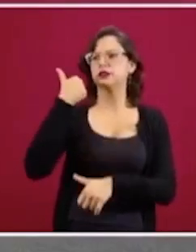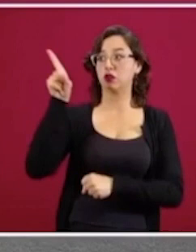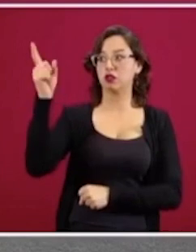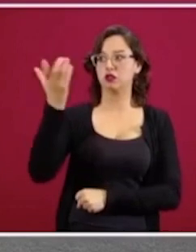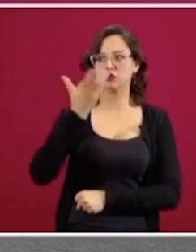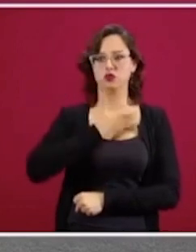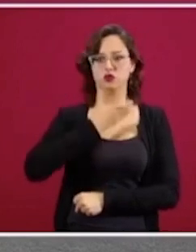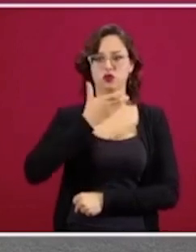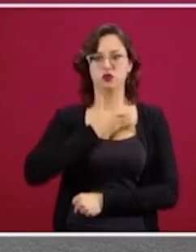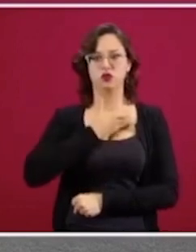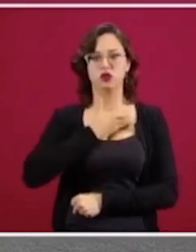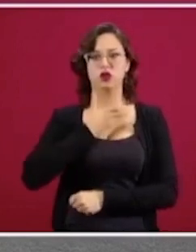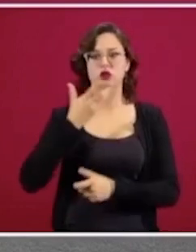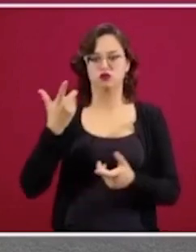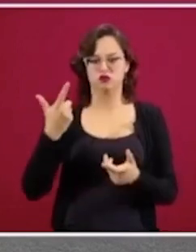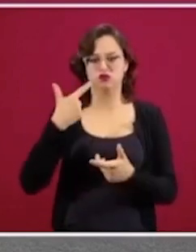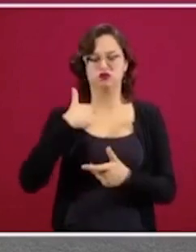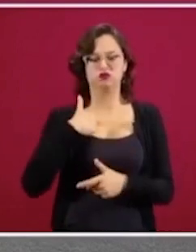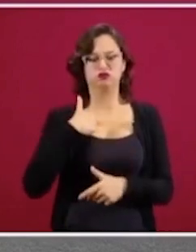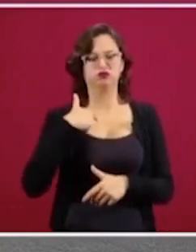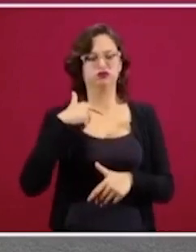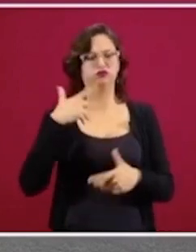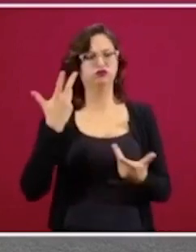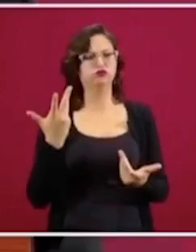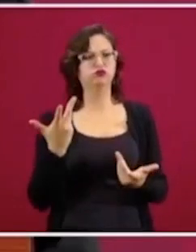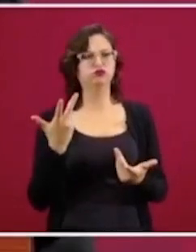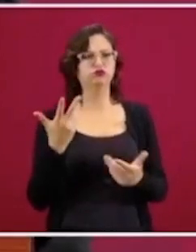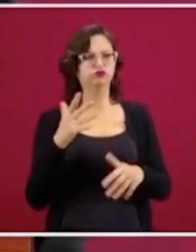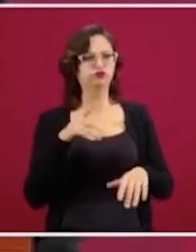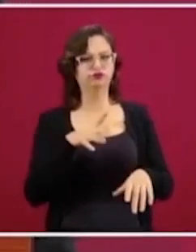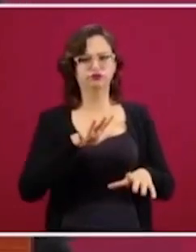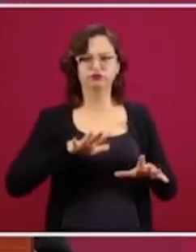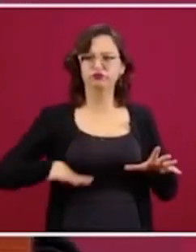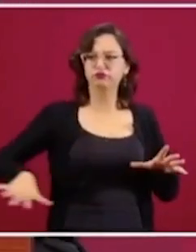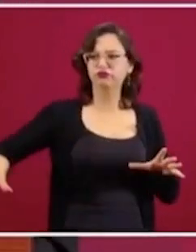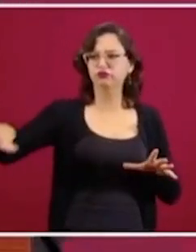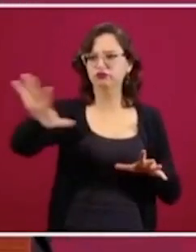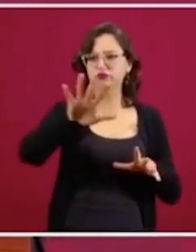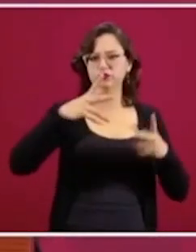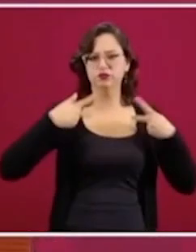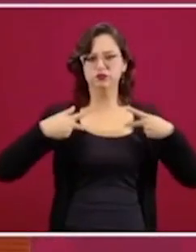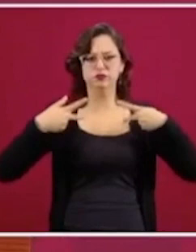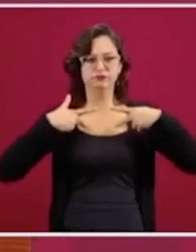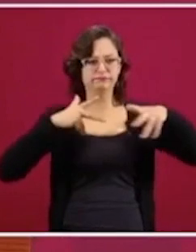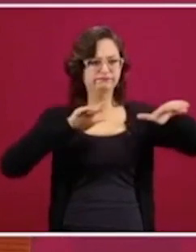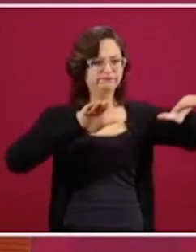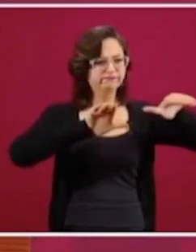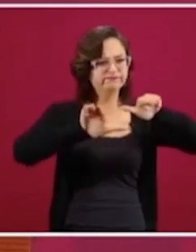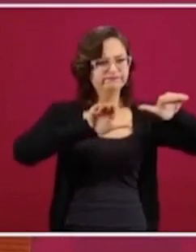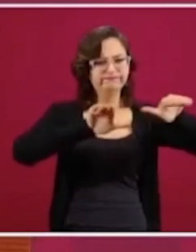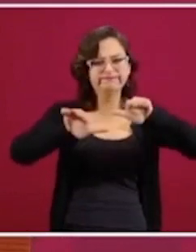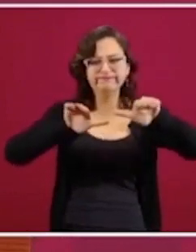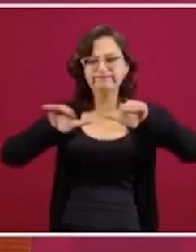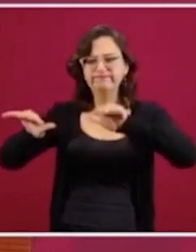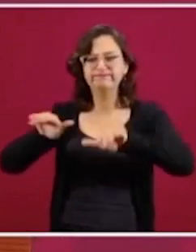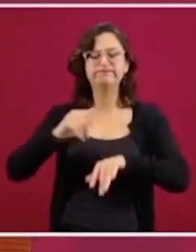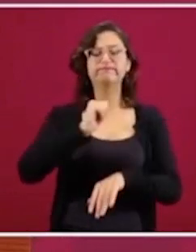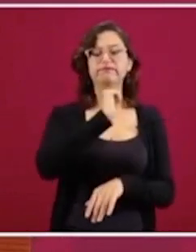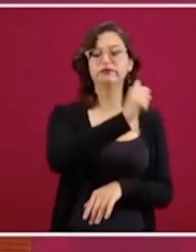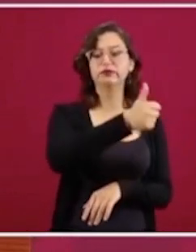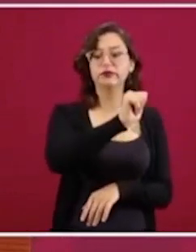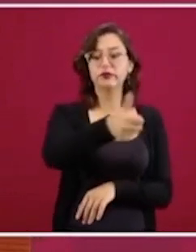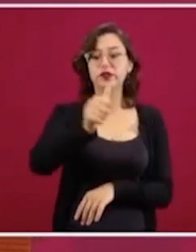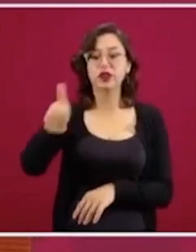pedía yo, llamaba yo a que cada ciudadano se